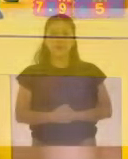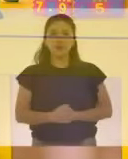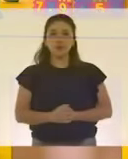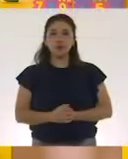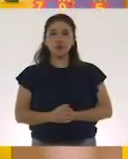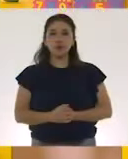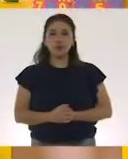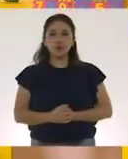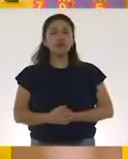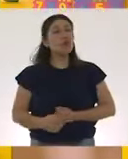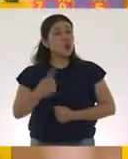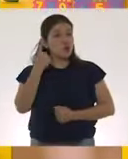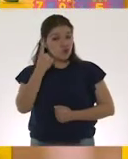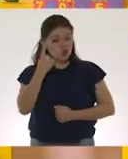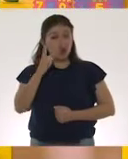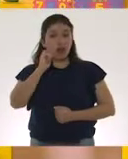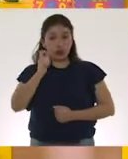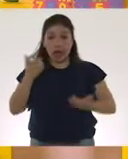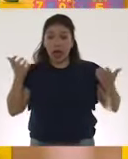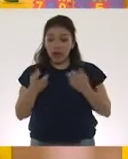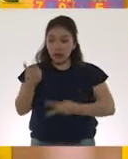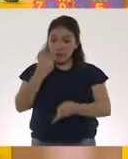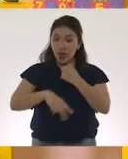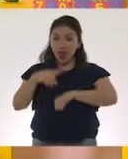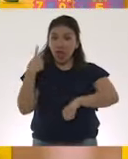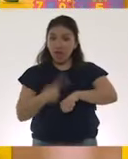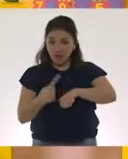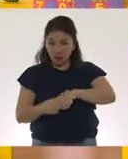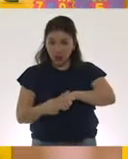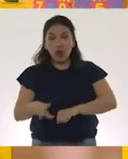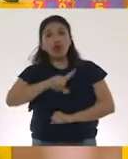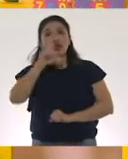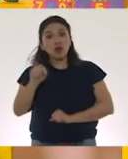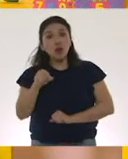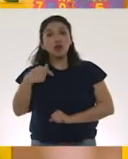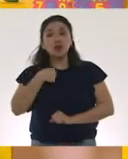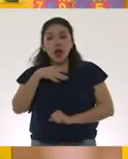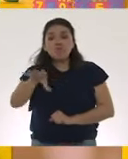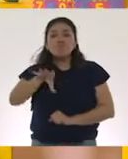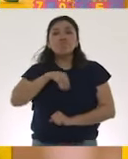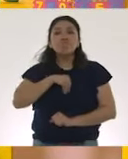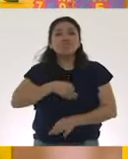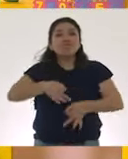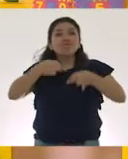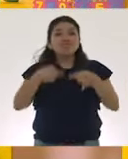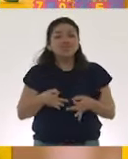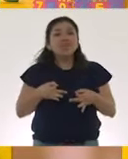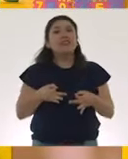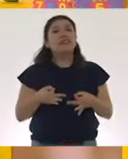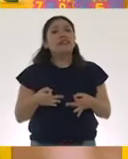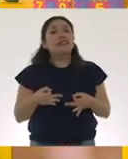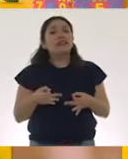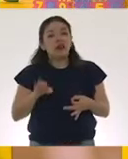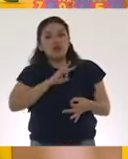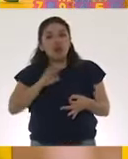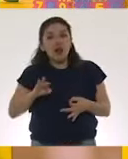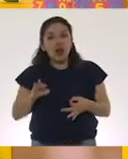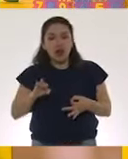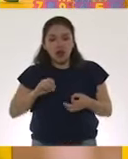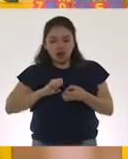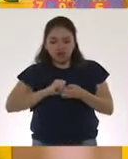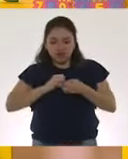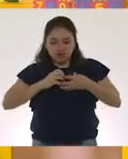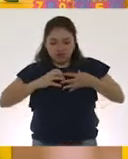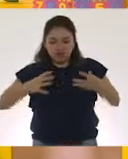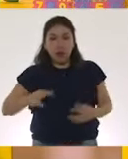Una cosa es desarrollar la enfermedad y otra cosa es contagiarse y poder desarrollar o